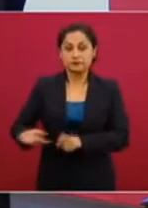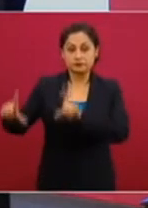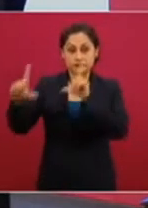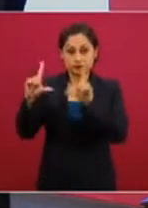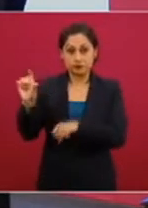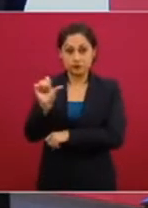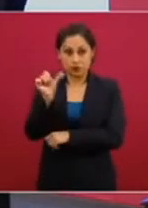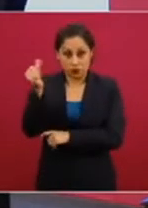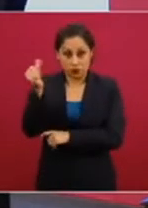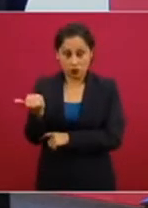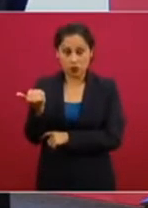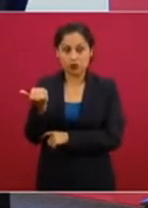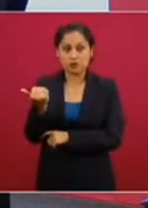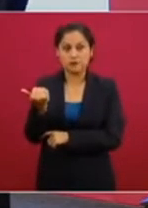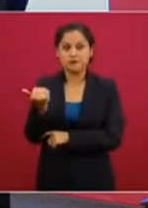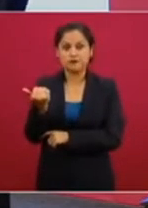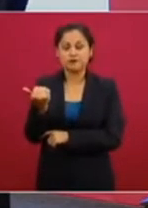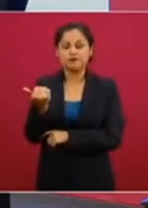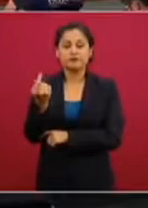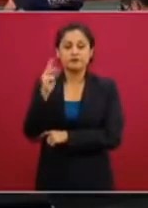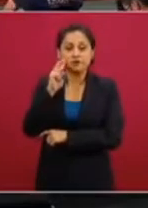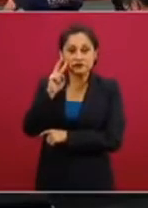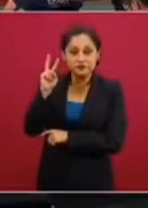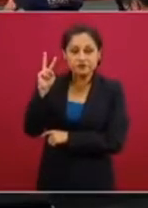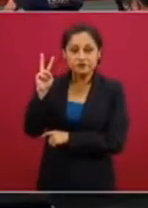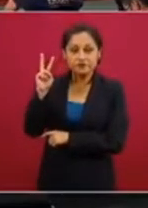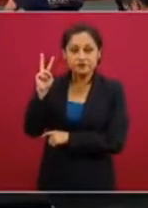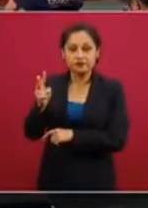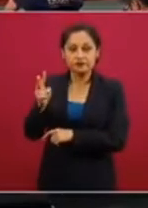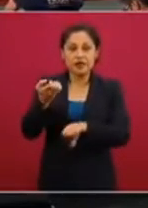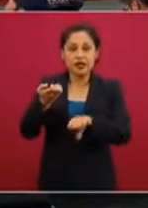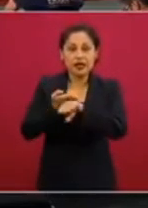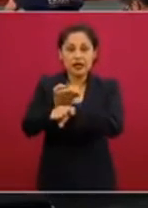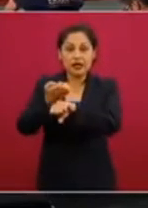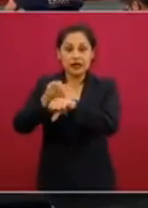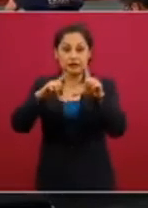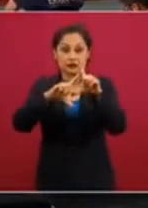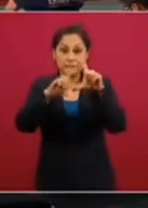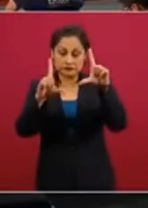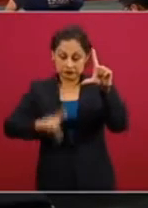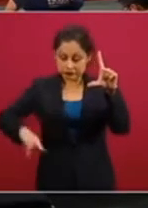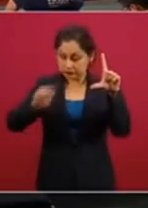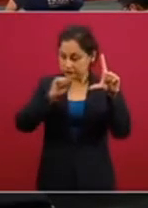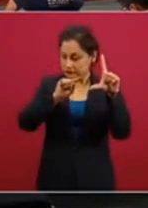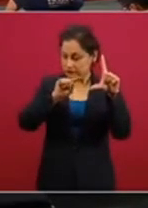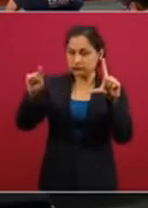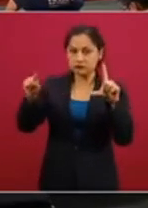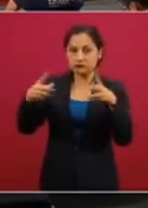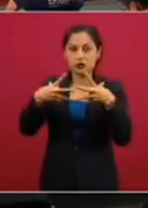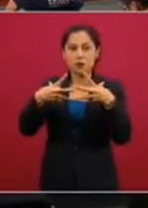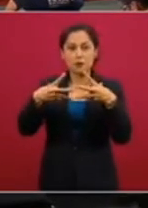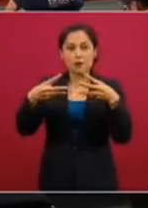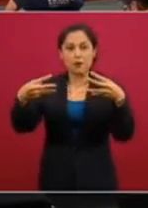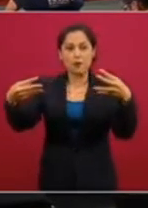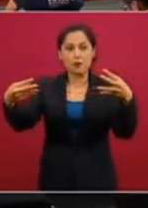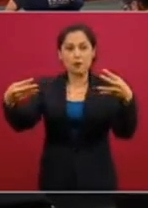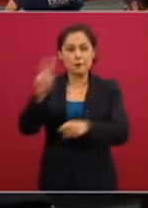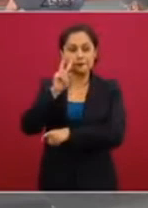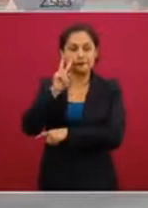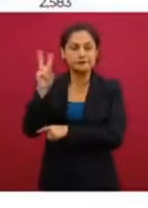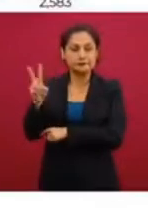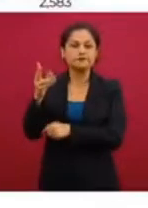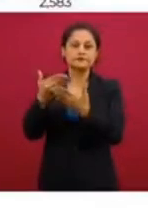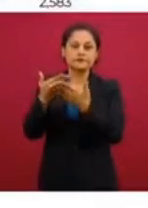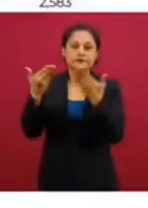característica que es la dispersión territorial. Una segunda característica de la fase tres